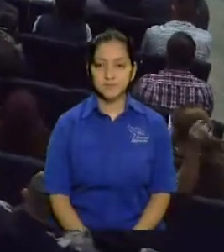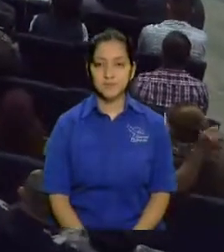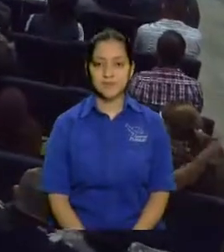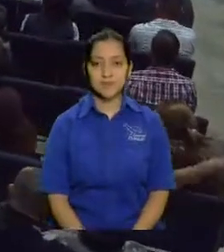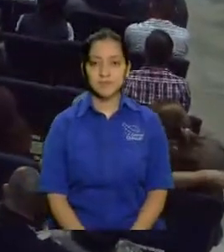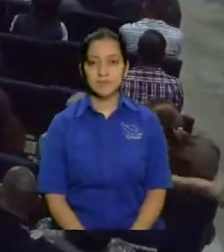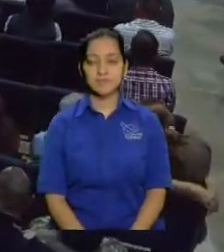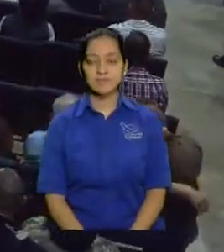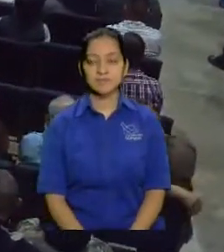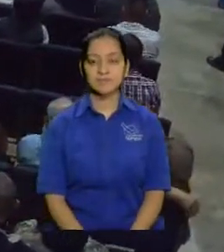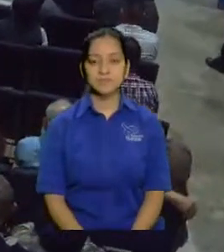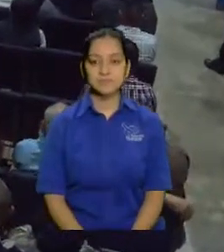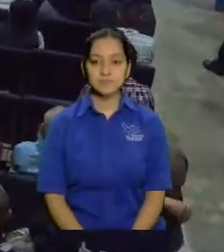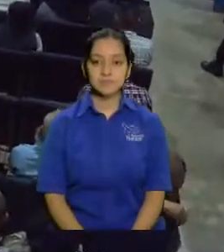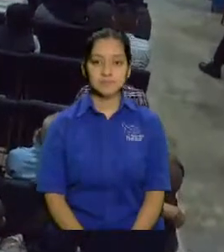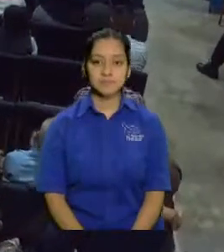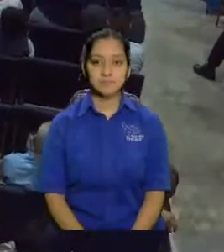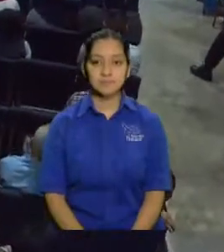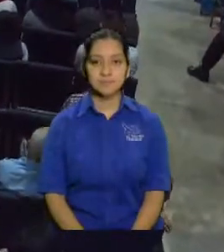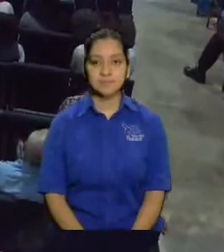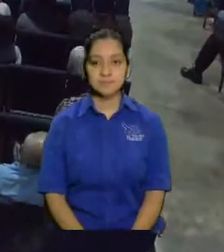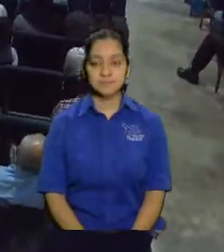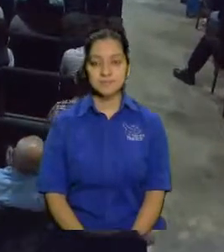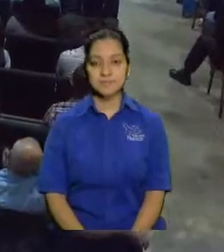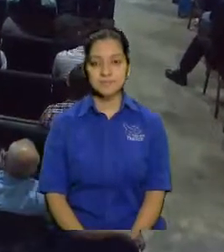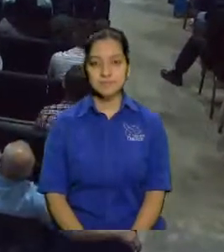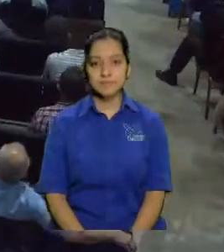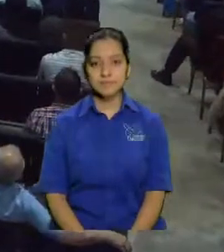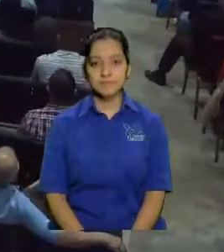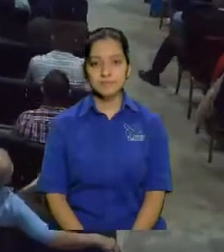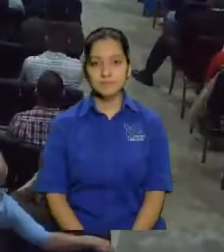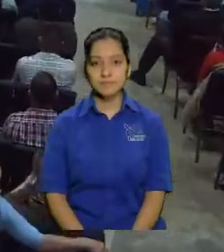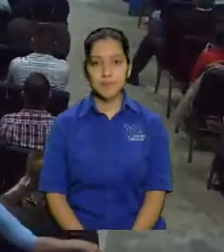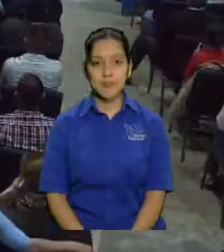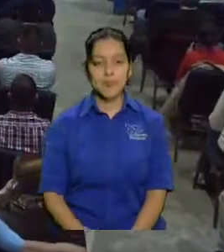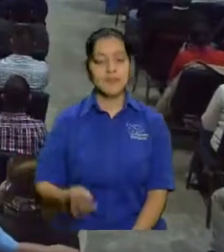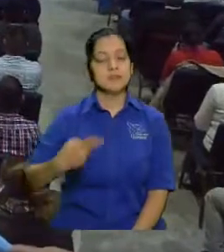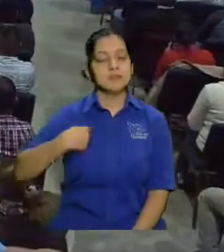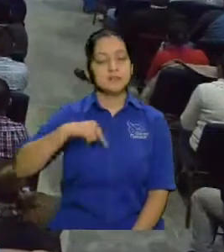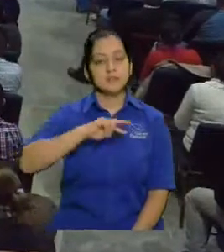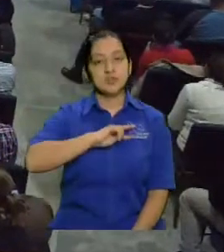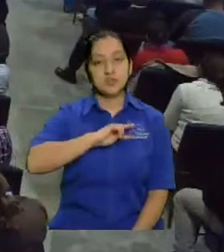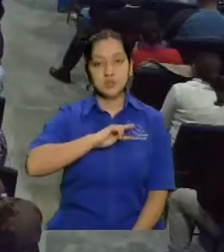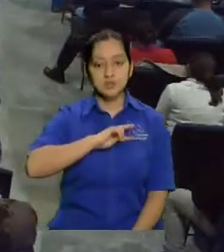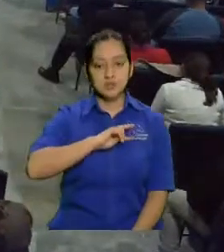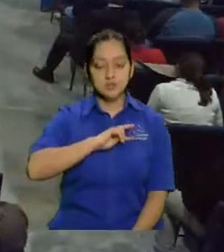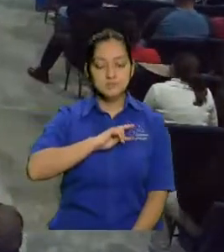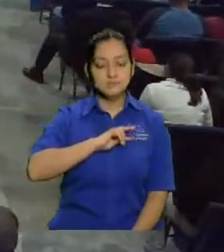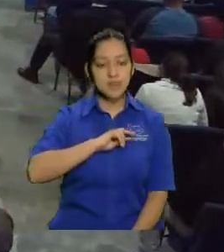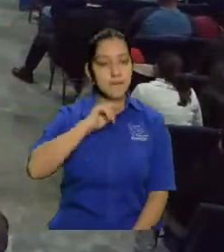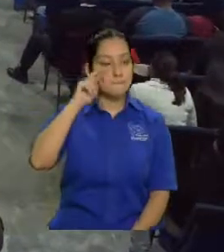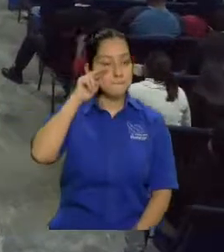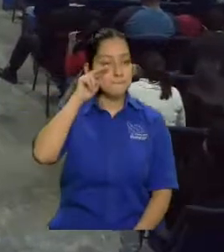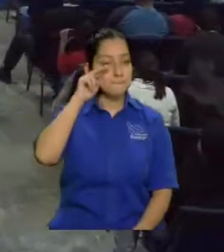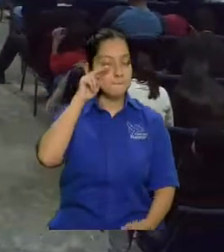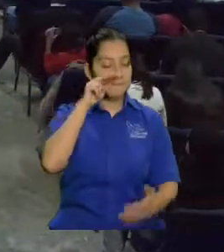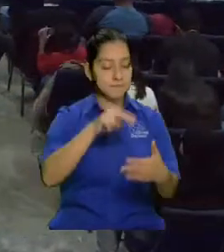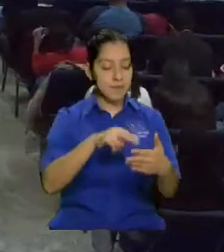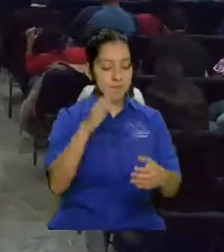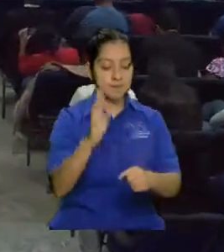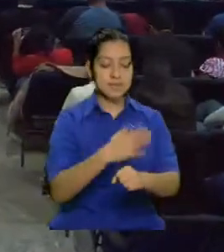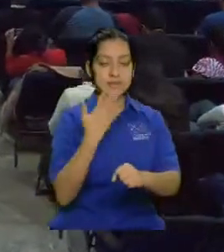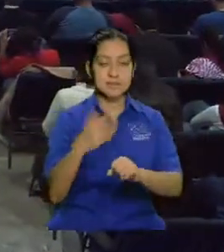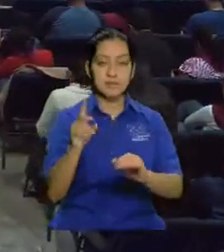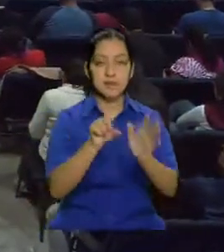justo. ¿Ok? Vale. Si nosotros vemos en el Salmo 24